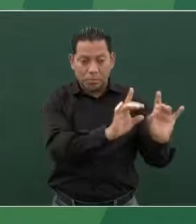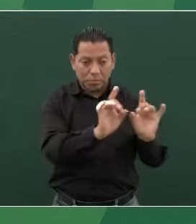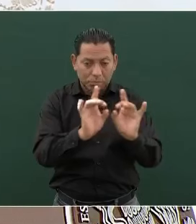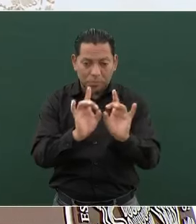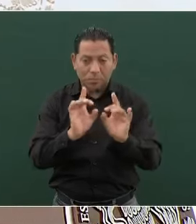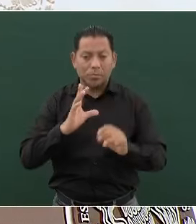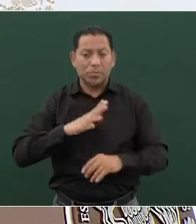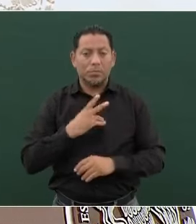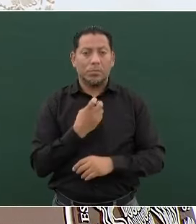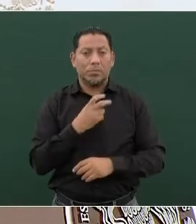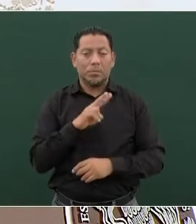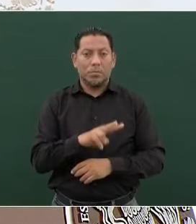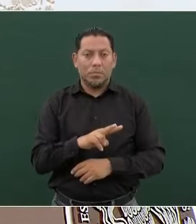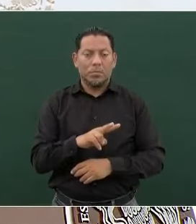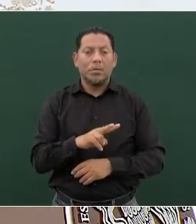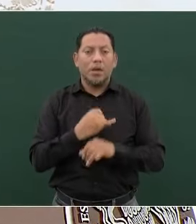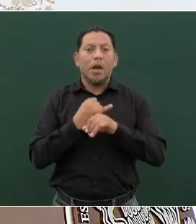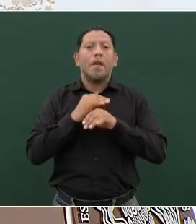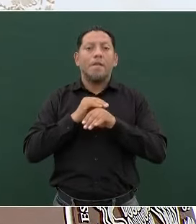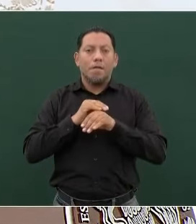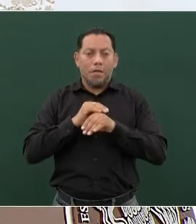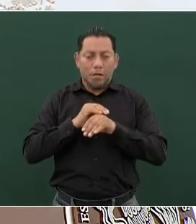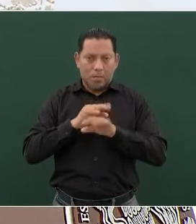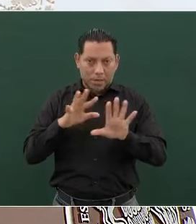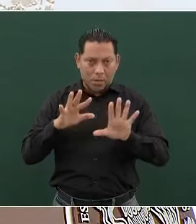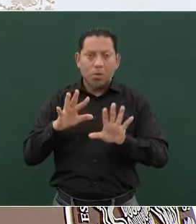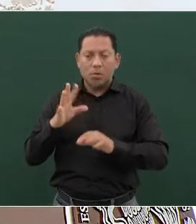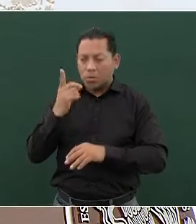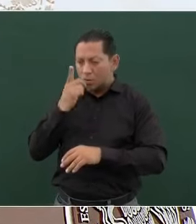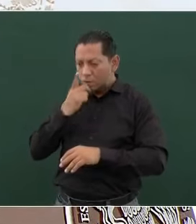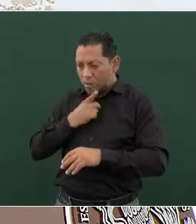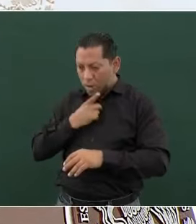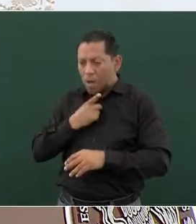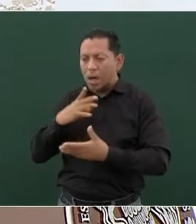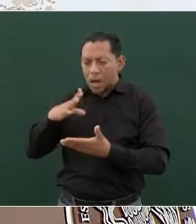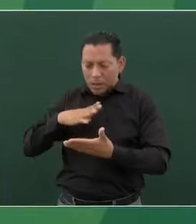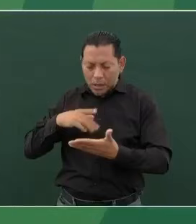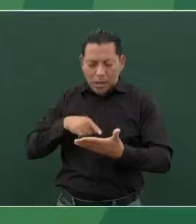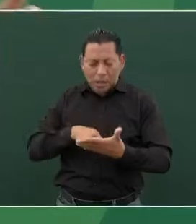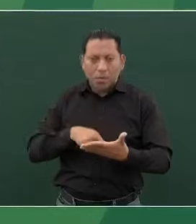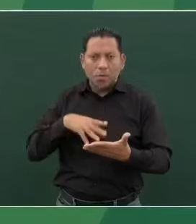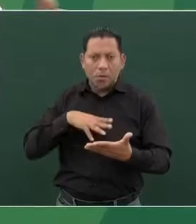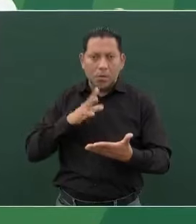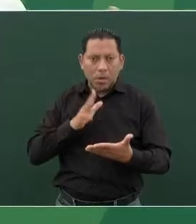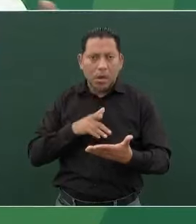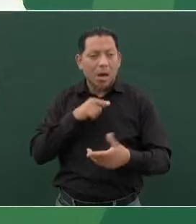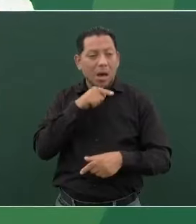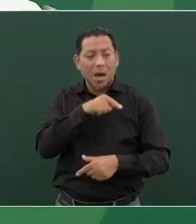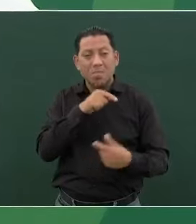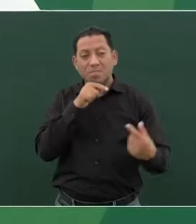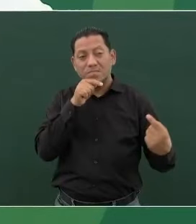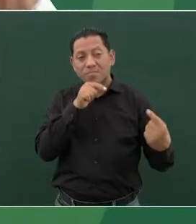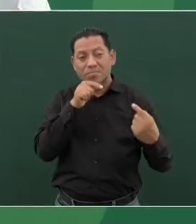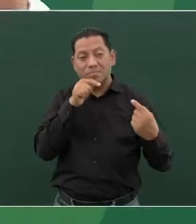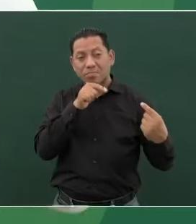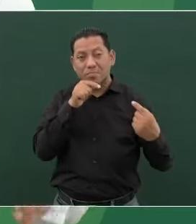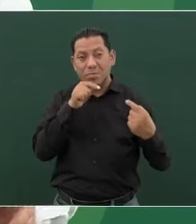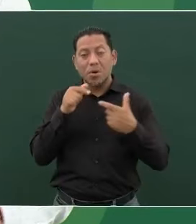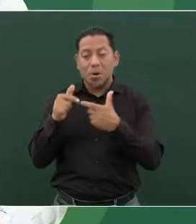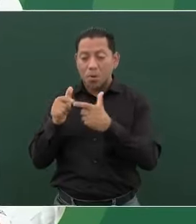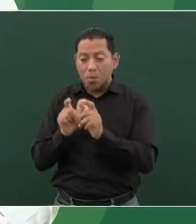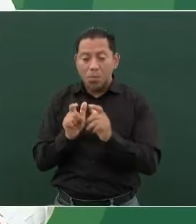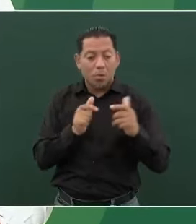De acuerdo a la información que tenemos, se están enfrentando ahí dos